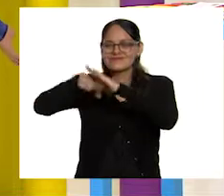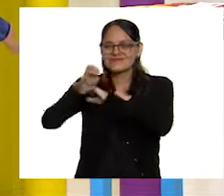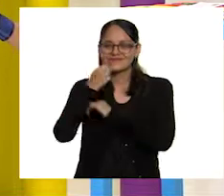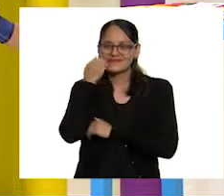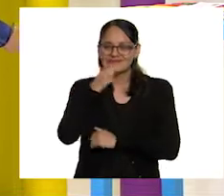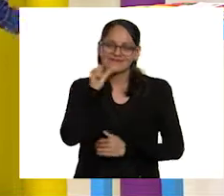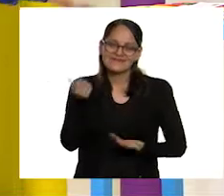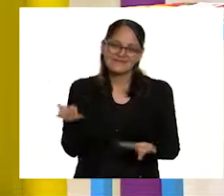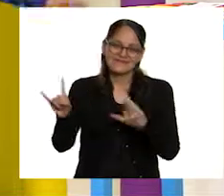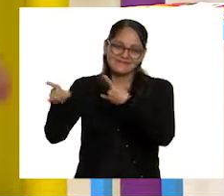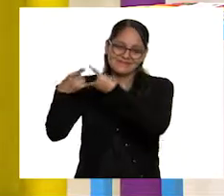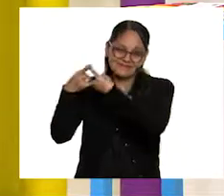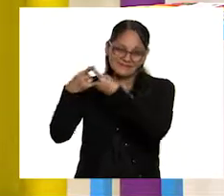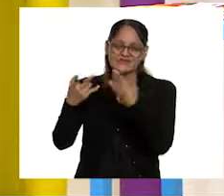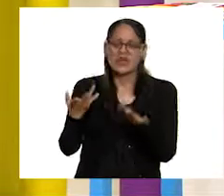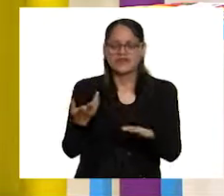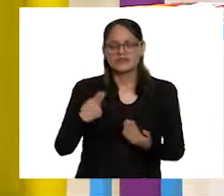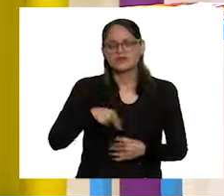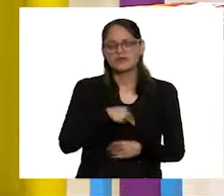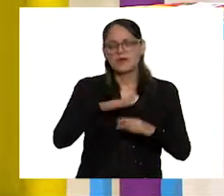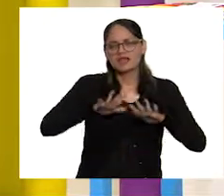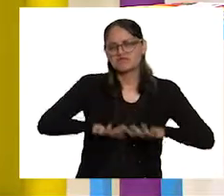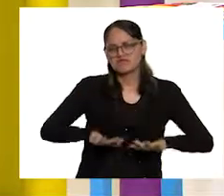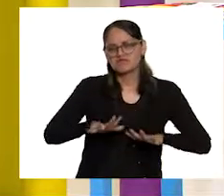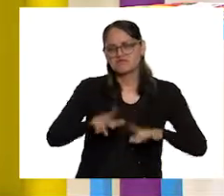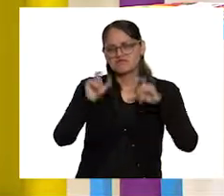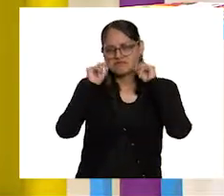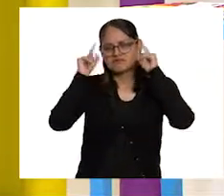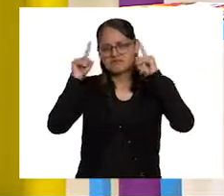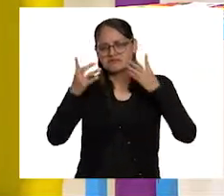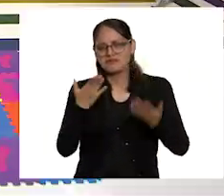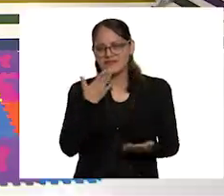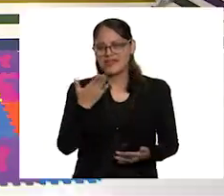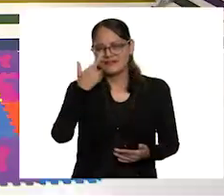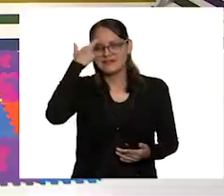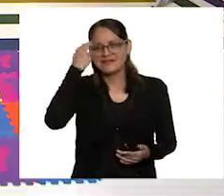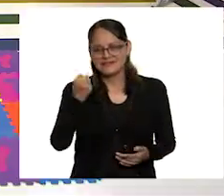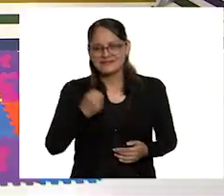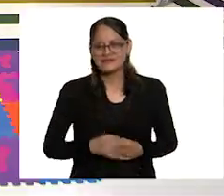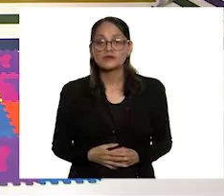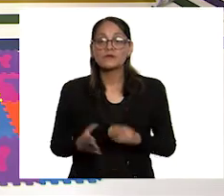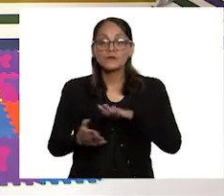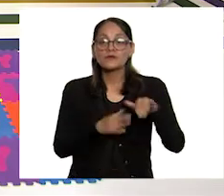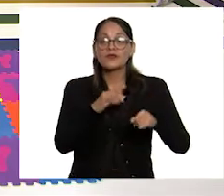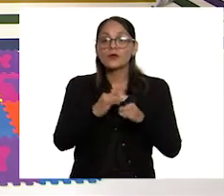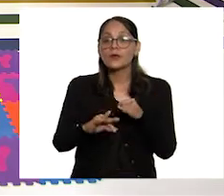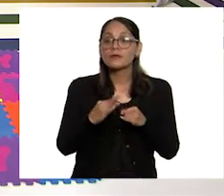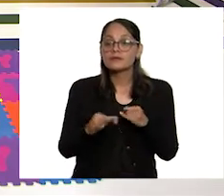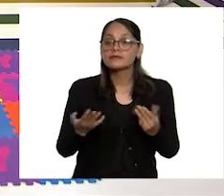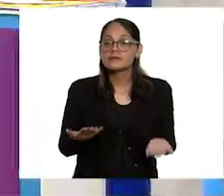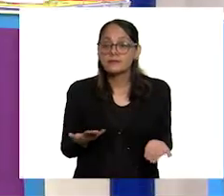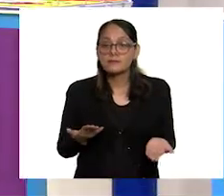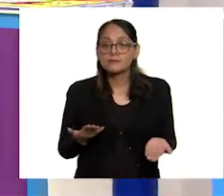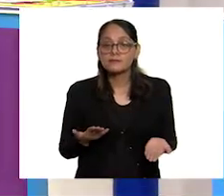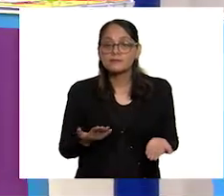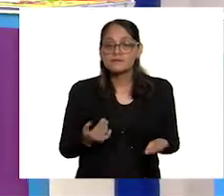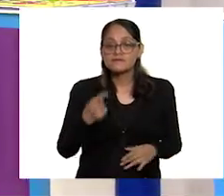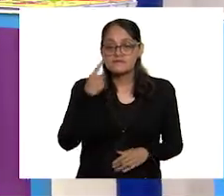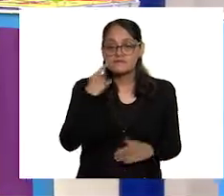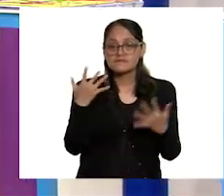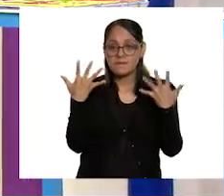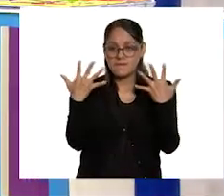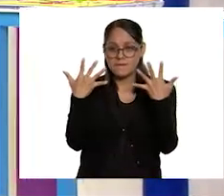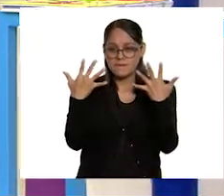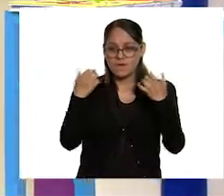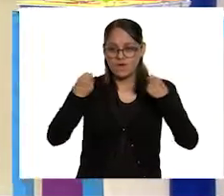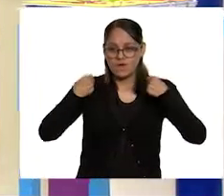normalmente lo hacen, entonces, pues, le da un poco más de tiempo. Tienes razón. Muy bien. Y la última. Y la última. Tiene las manos